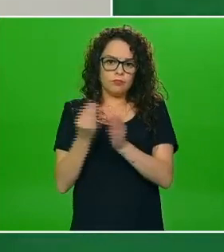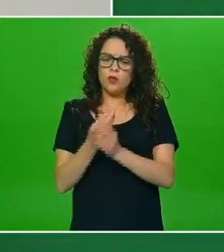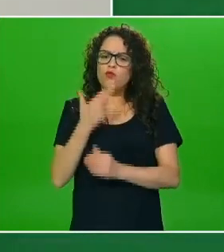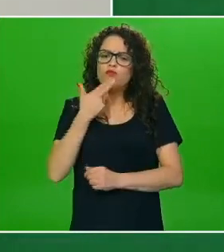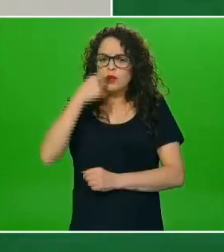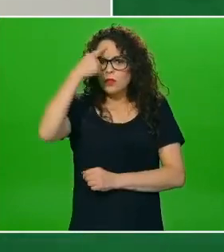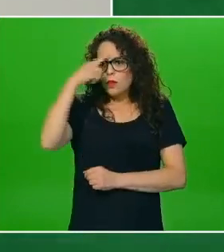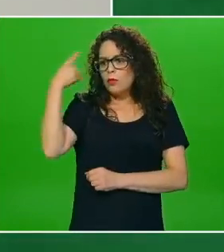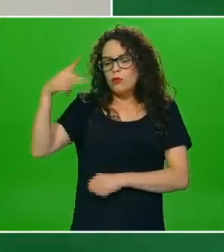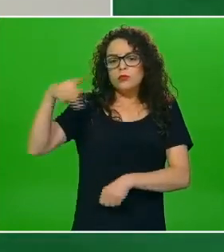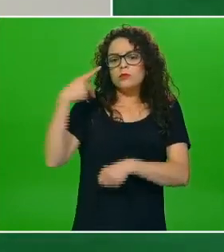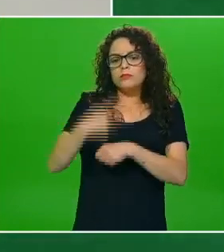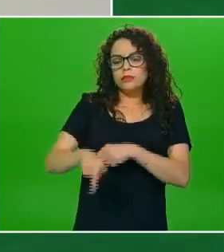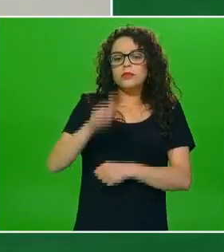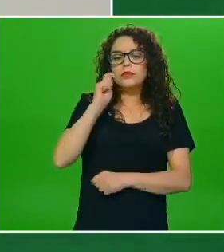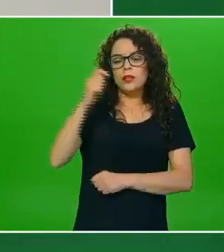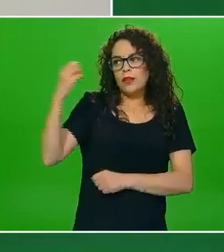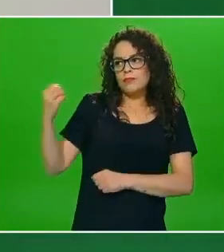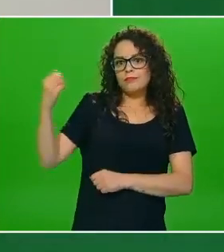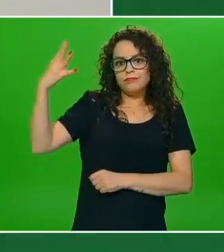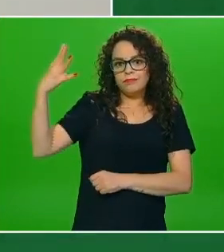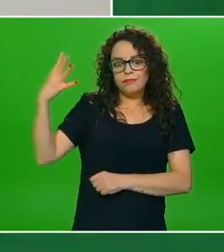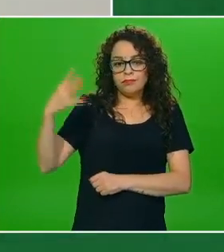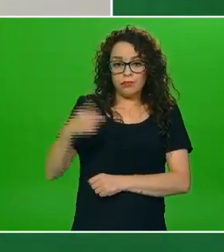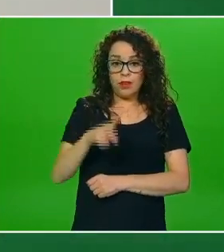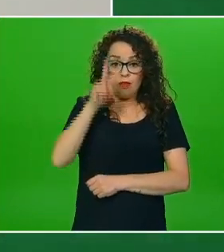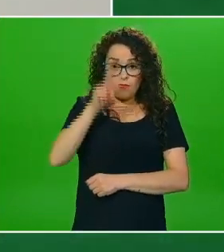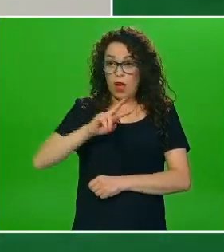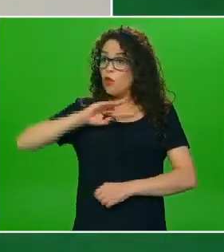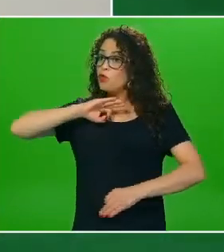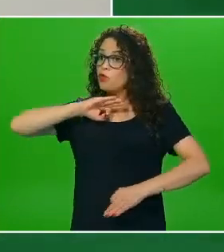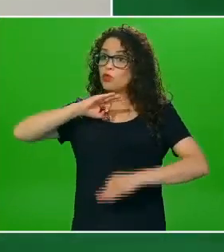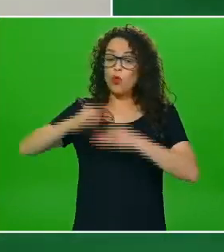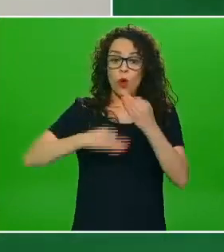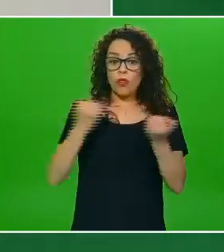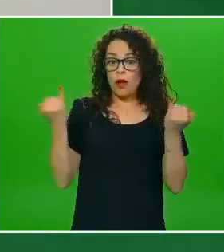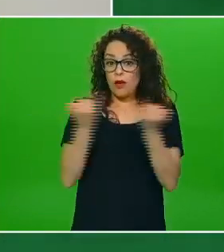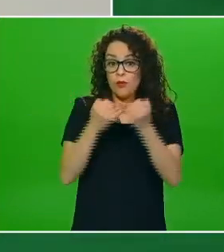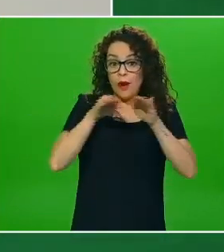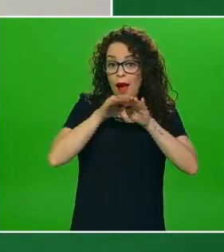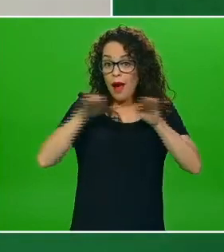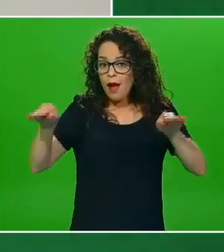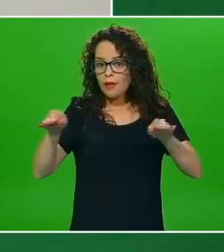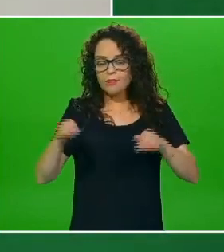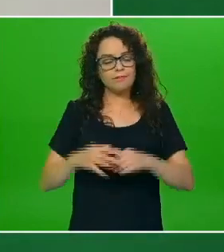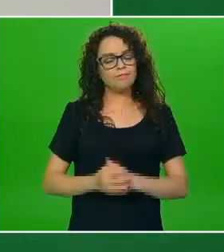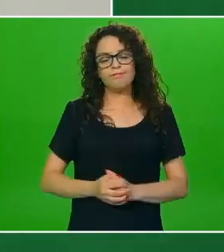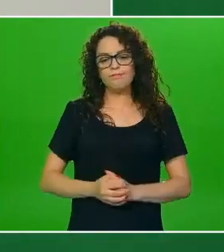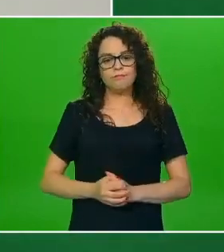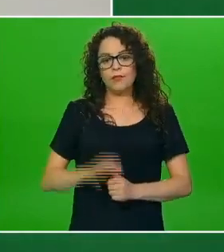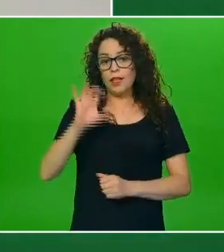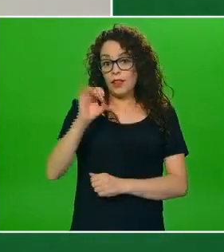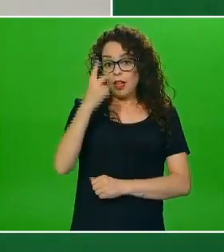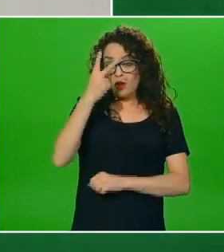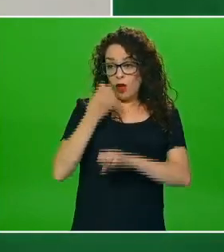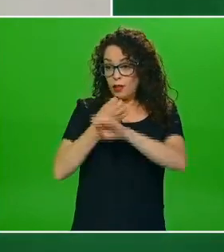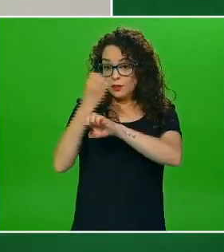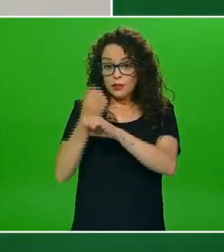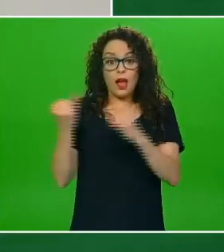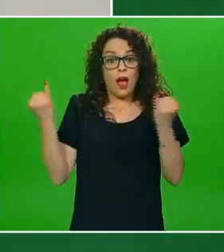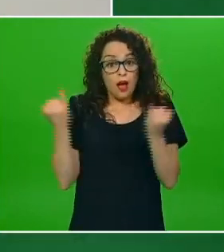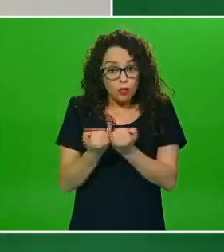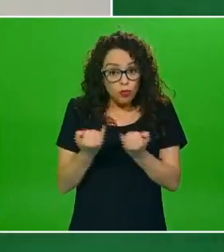epidemiológico no es una medida universal no es una medida que se dé por igual para todas las treinta y dos entidades este